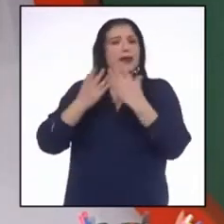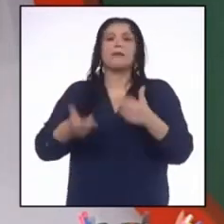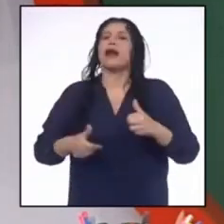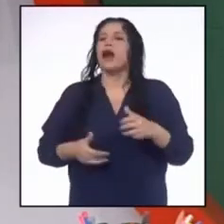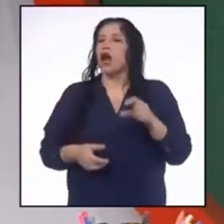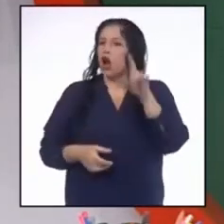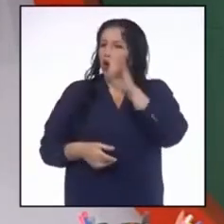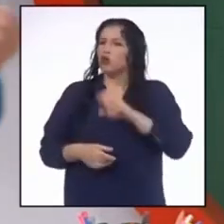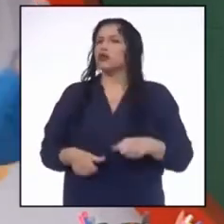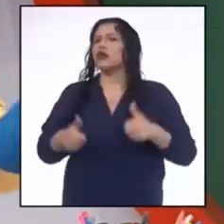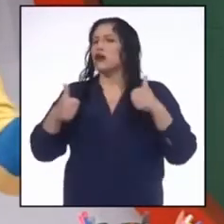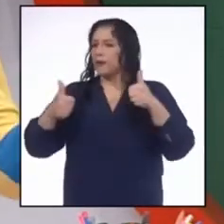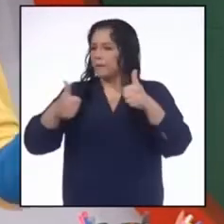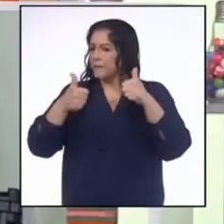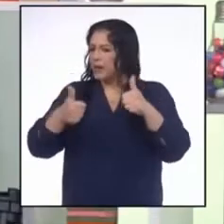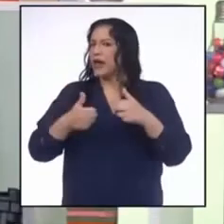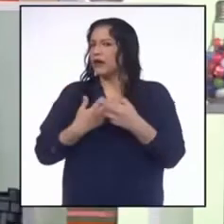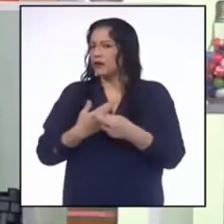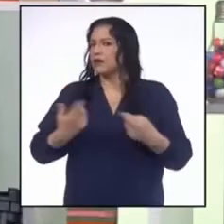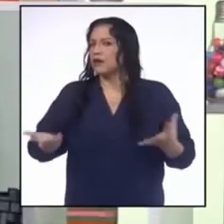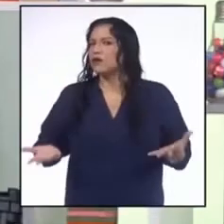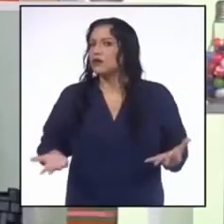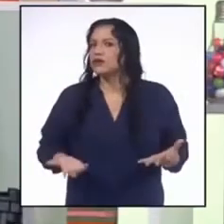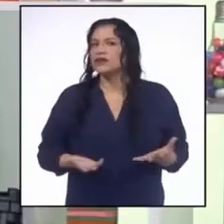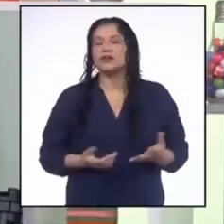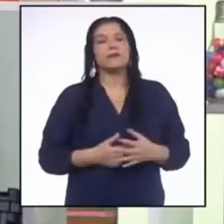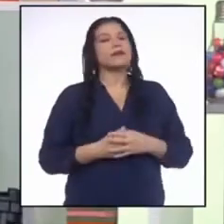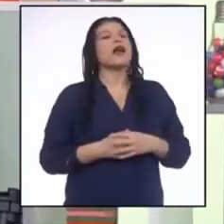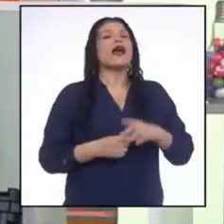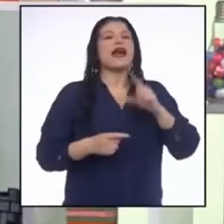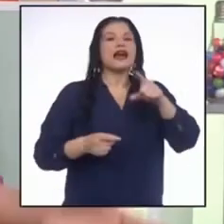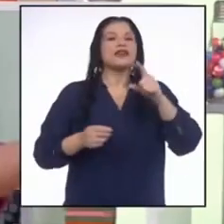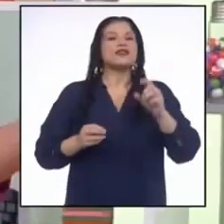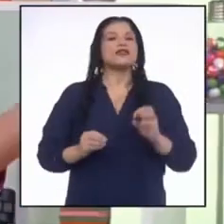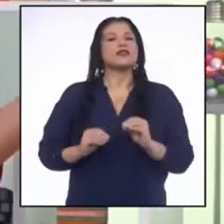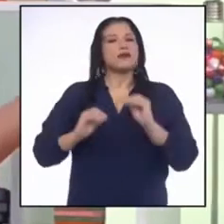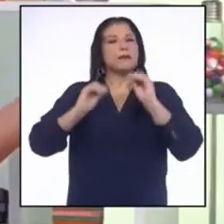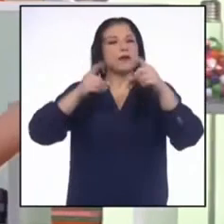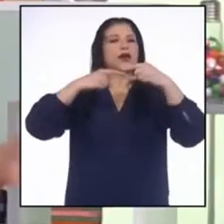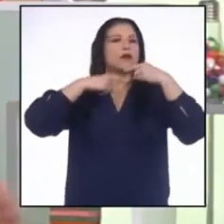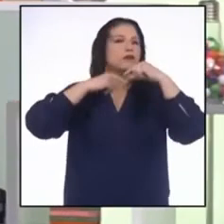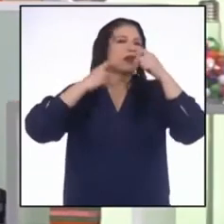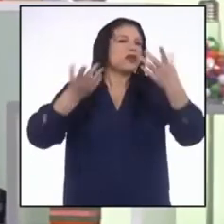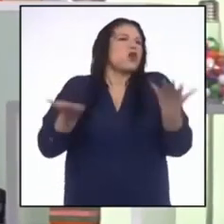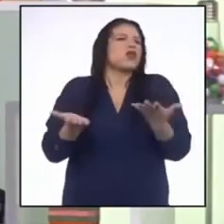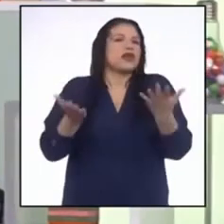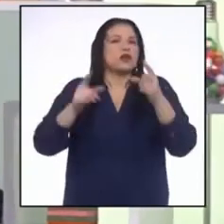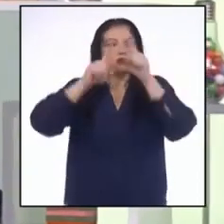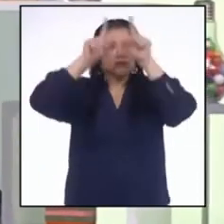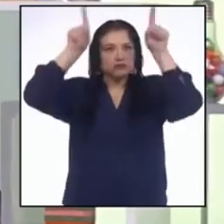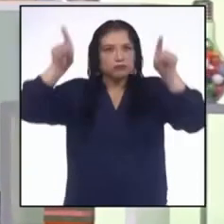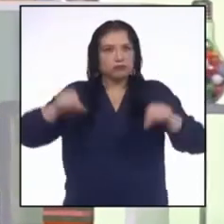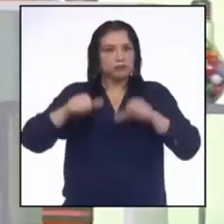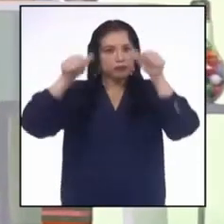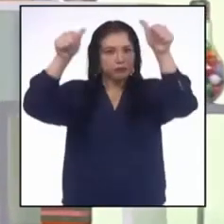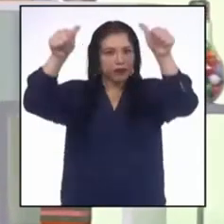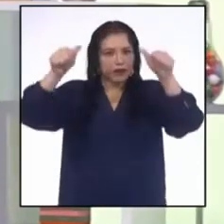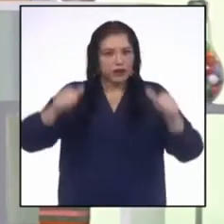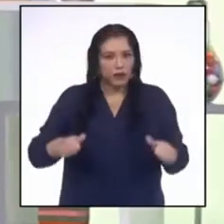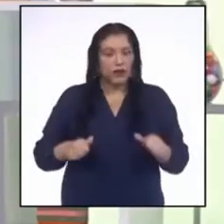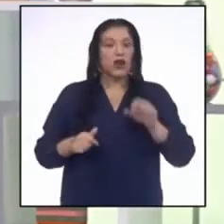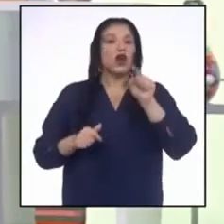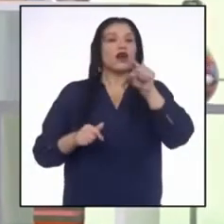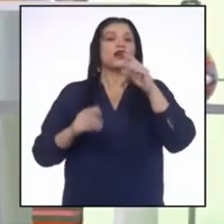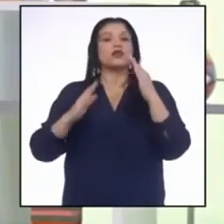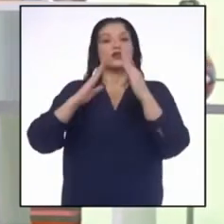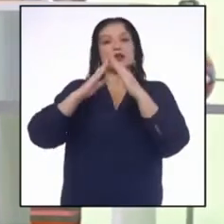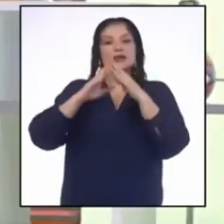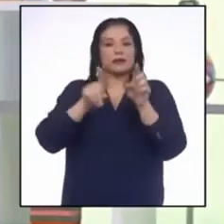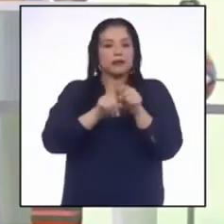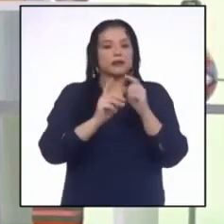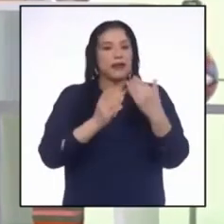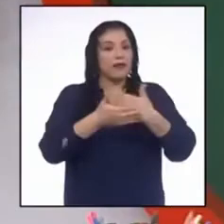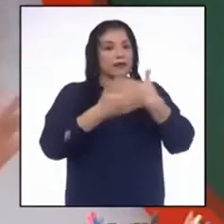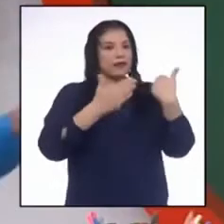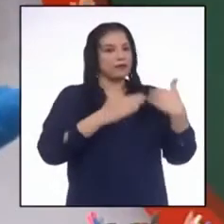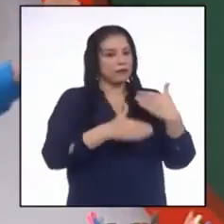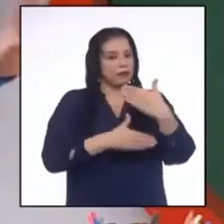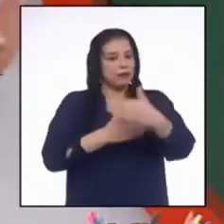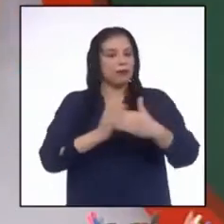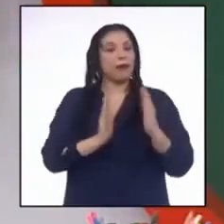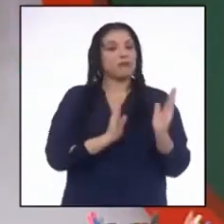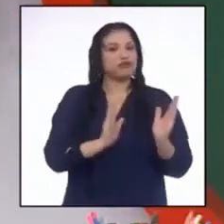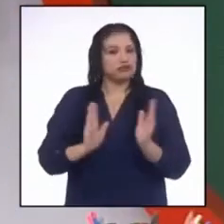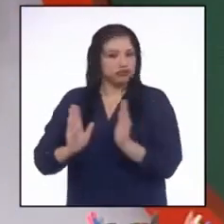buen uso de nuestros recursos? Eso será publicado en un periódico mural que también debemos planificar y organizar.